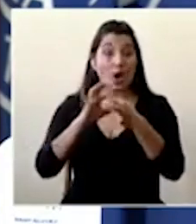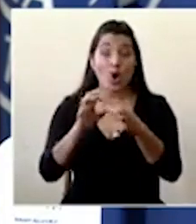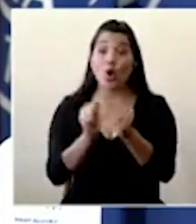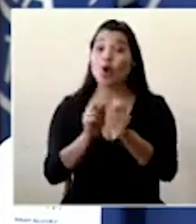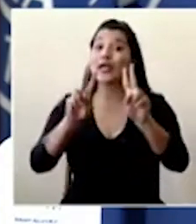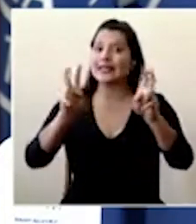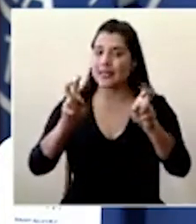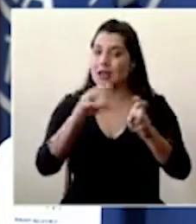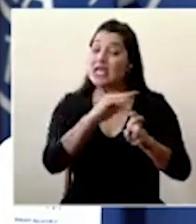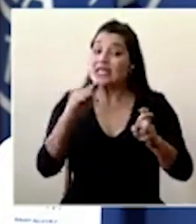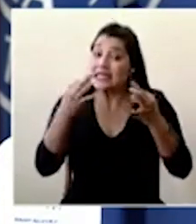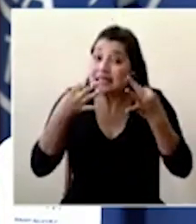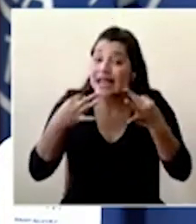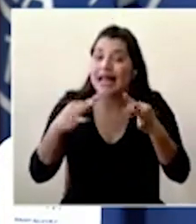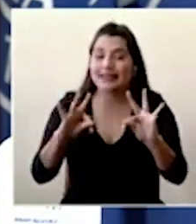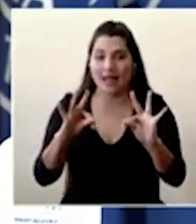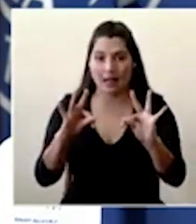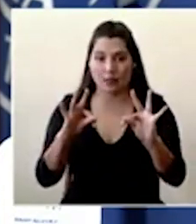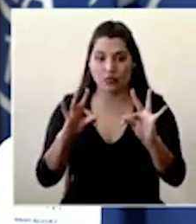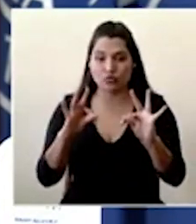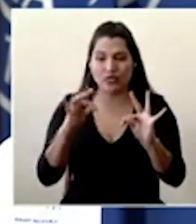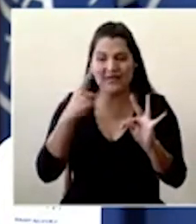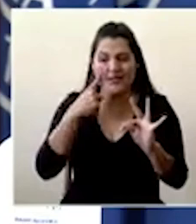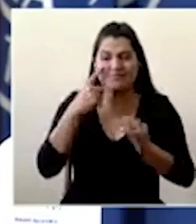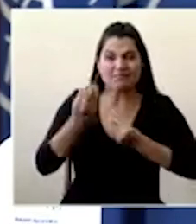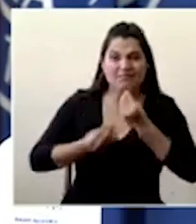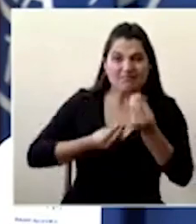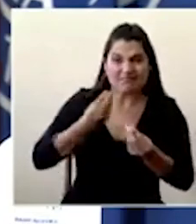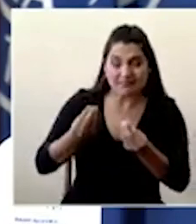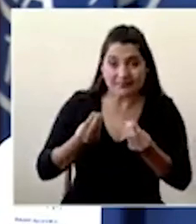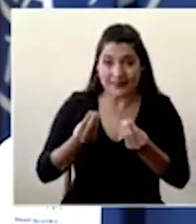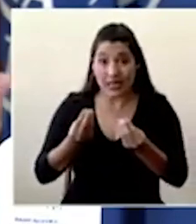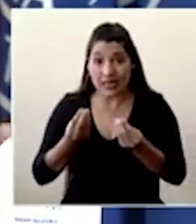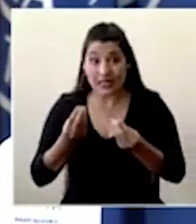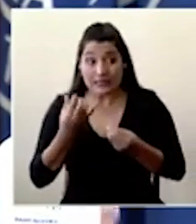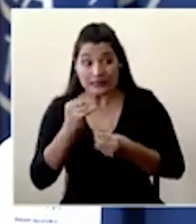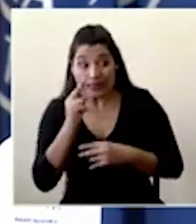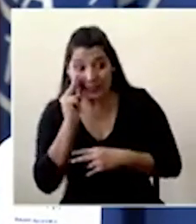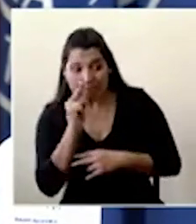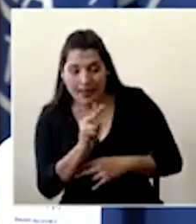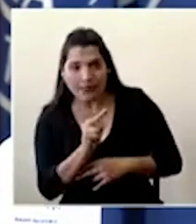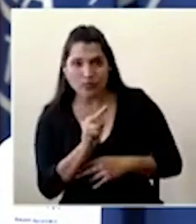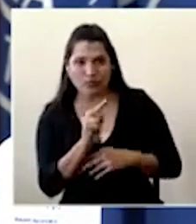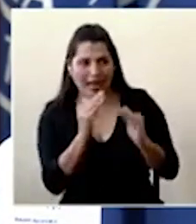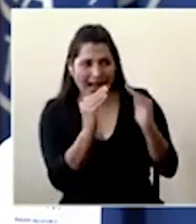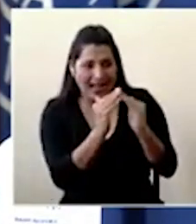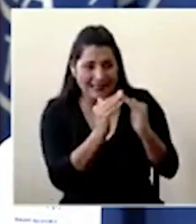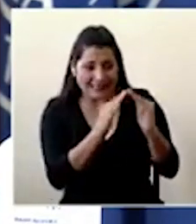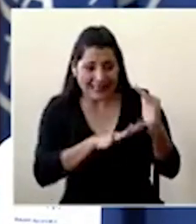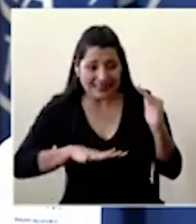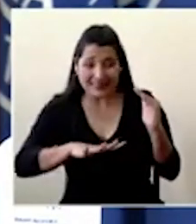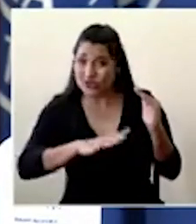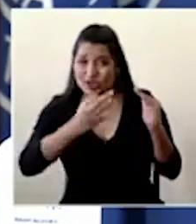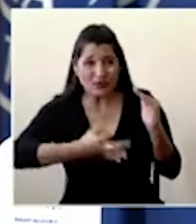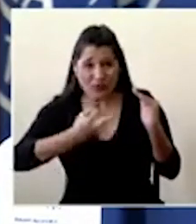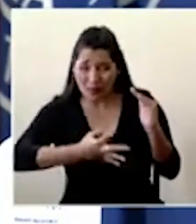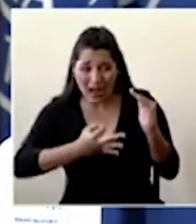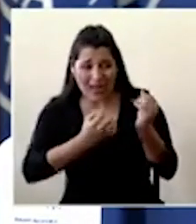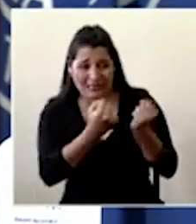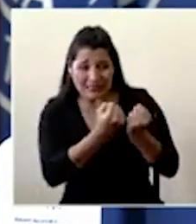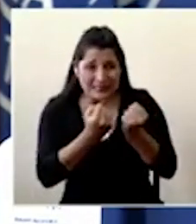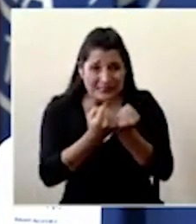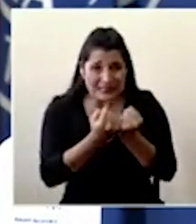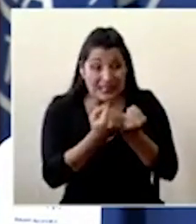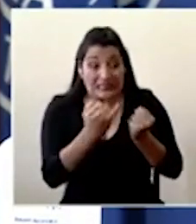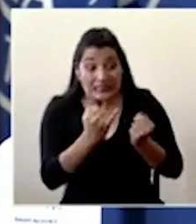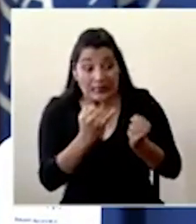y se ha estado tratando de hacer cómo intervenir en caso de que haya casos positivos o sospechosos pero en realidad es un escenario que no es tan